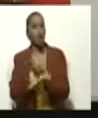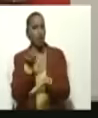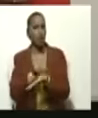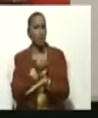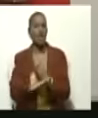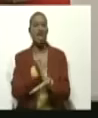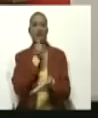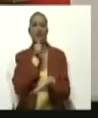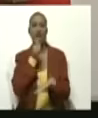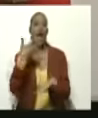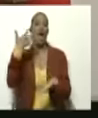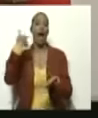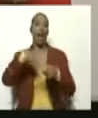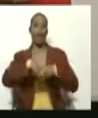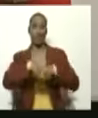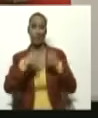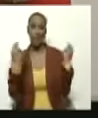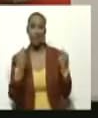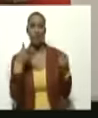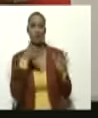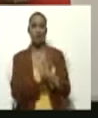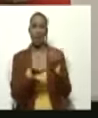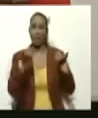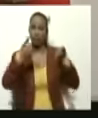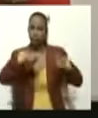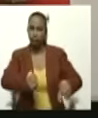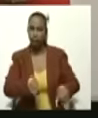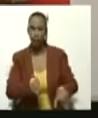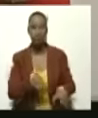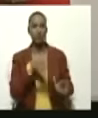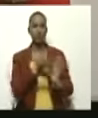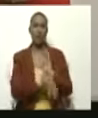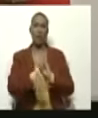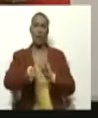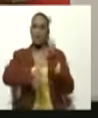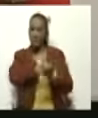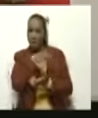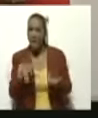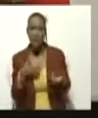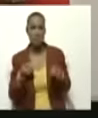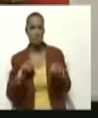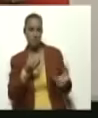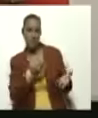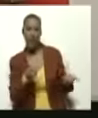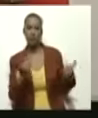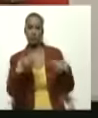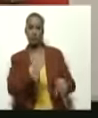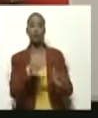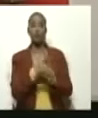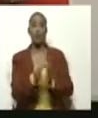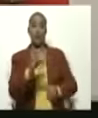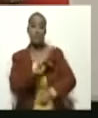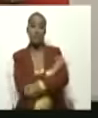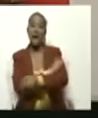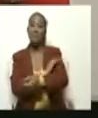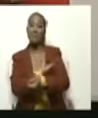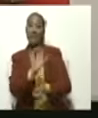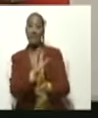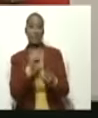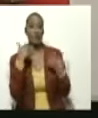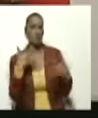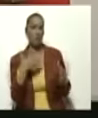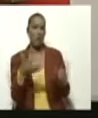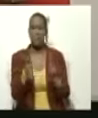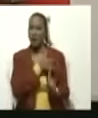por la violencia, por la agresión, por la acción depredadora del capitalismo salvaje y del bloqueo y de las